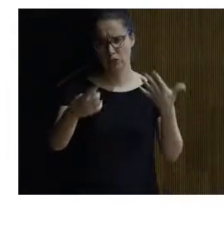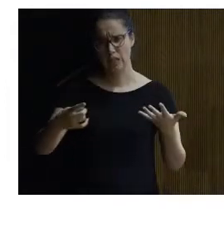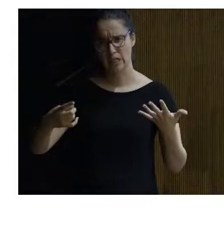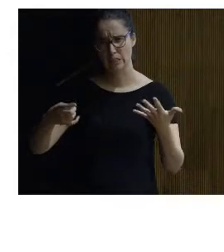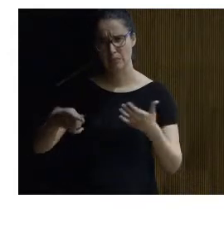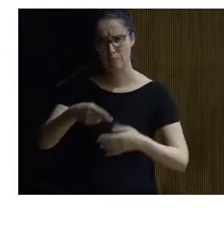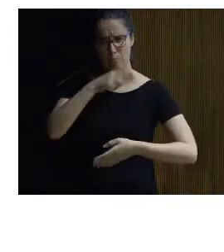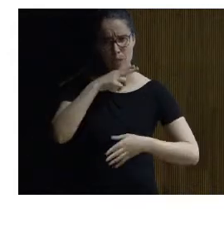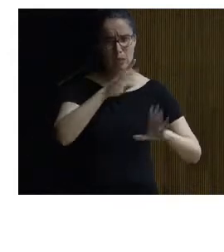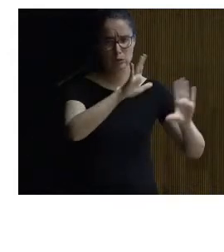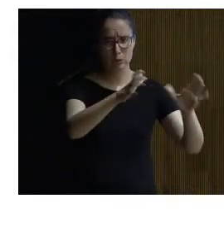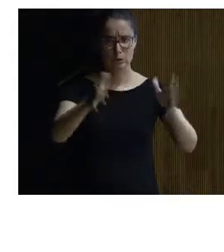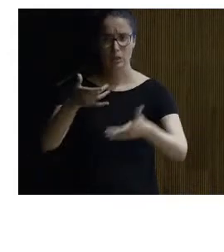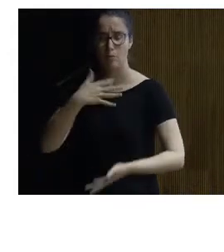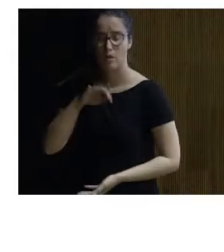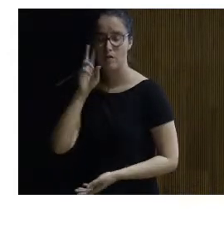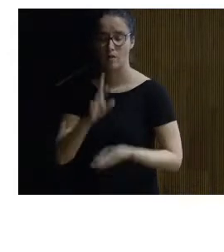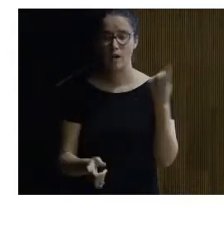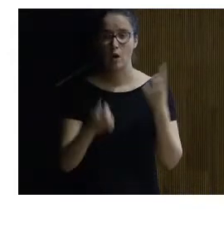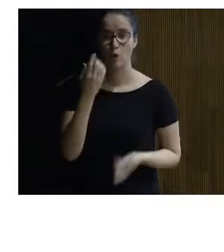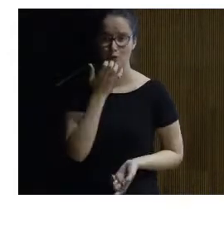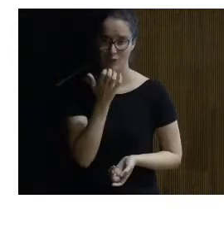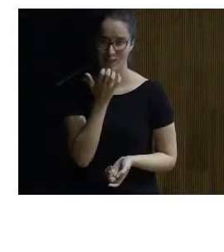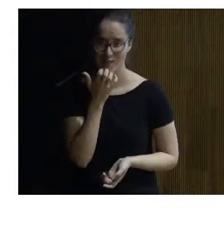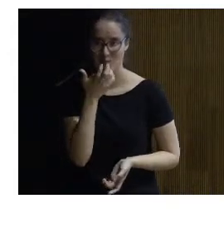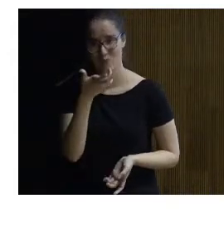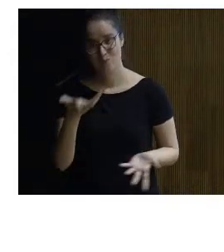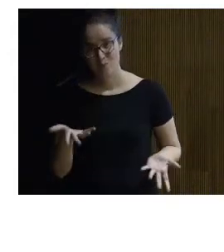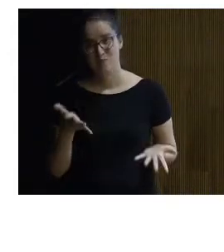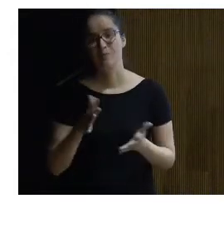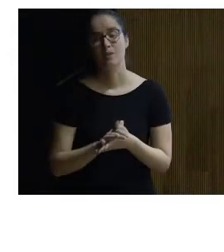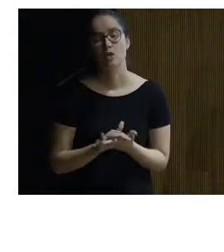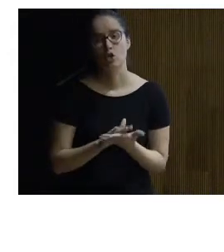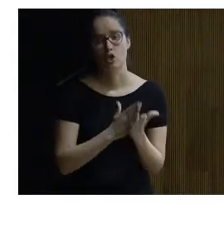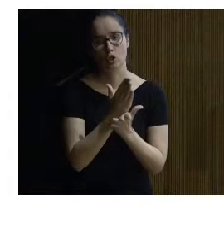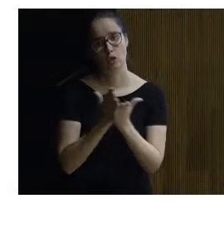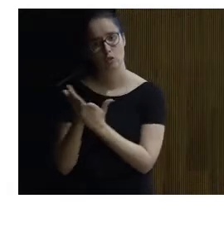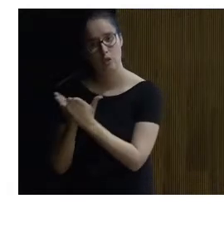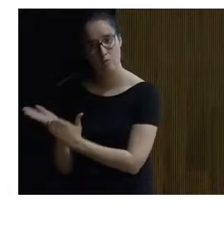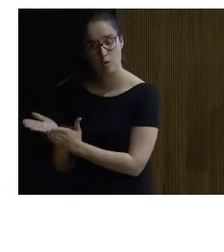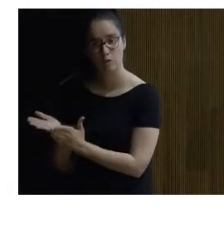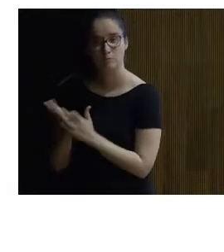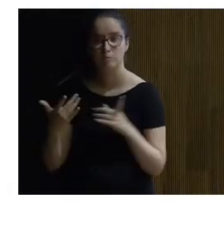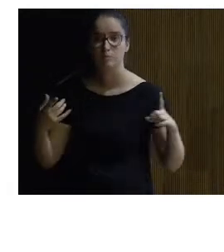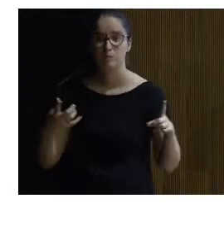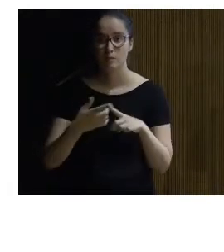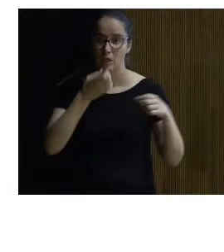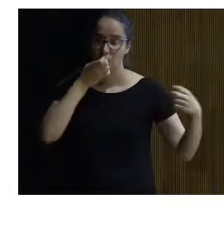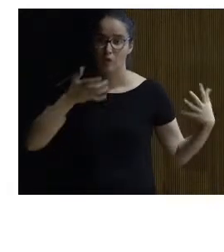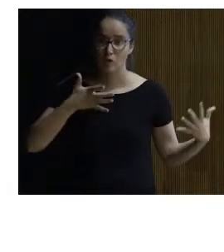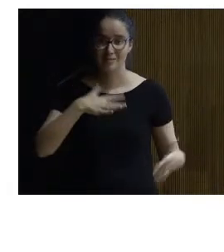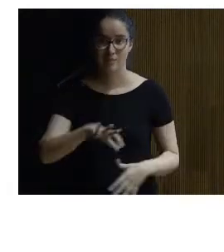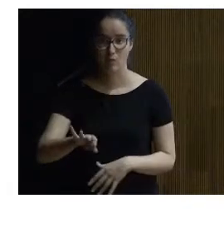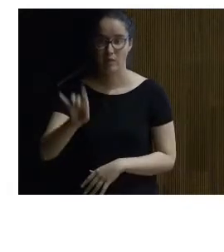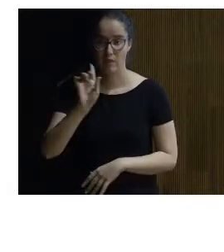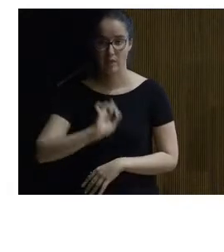de aseos aquí podéis ver algunos de los de los ejemplos por bueno con distintas opciones para que por bueno se pueda se